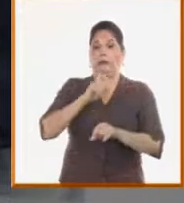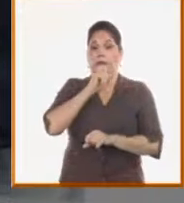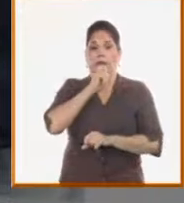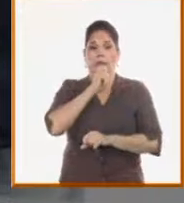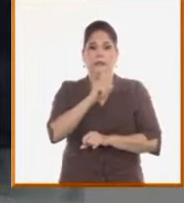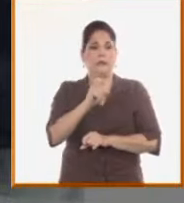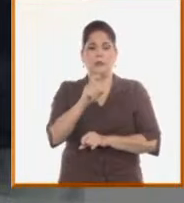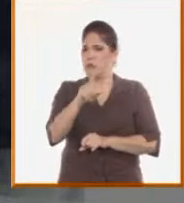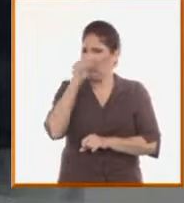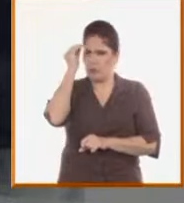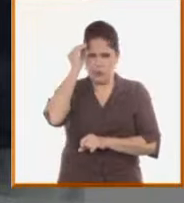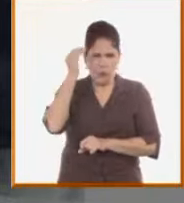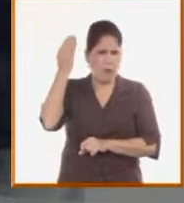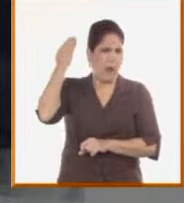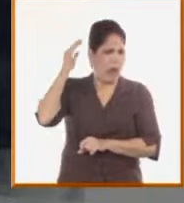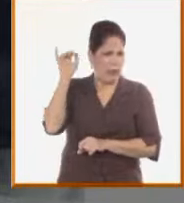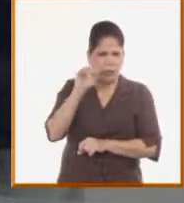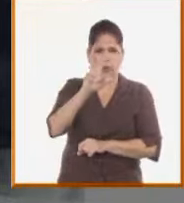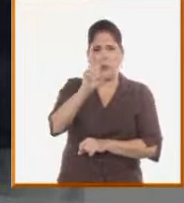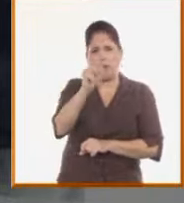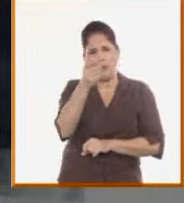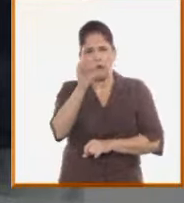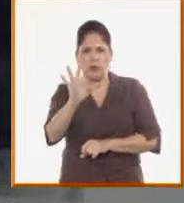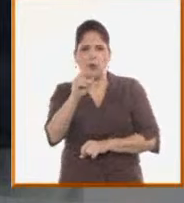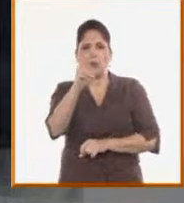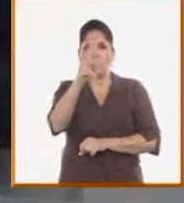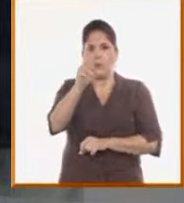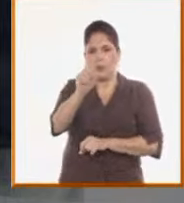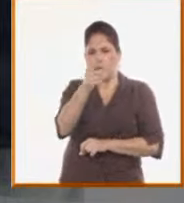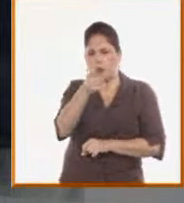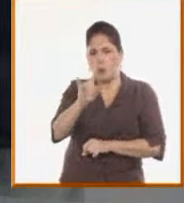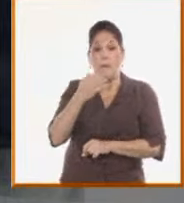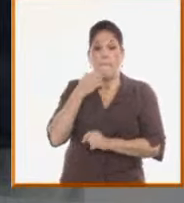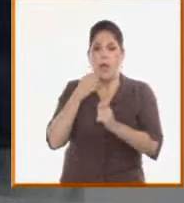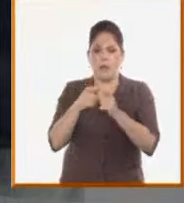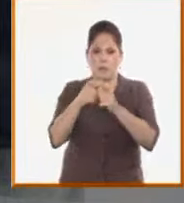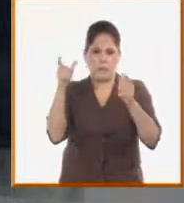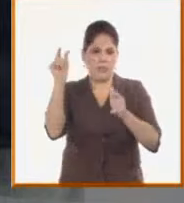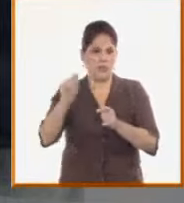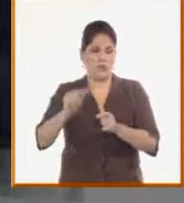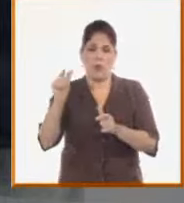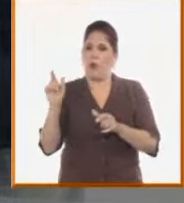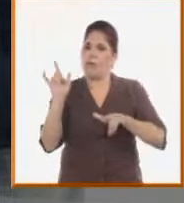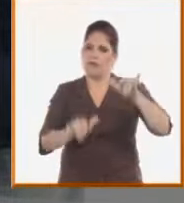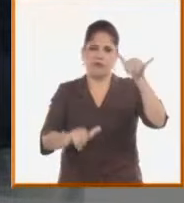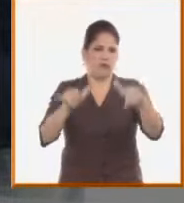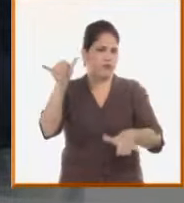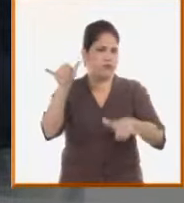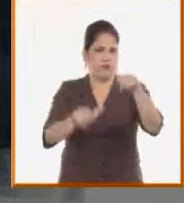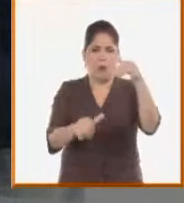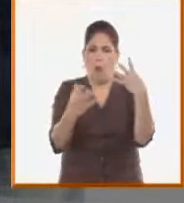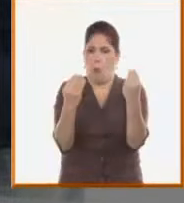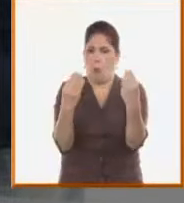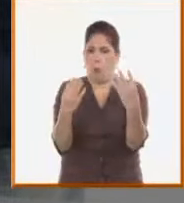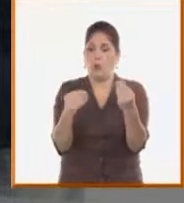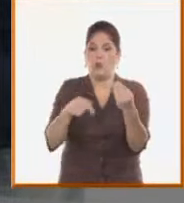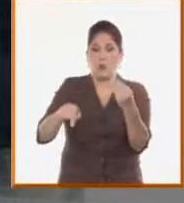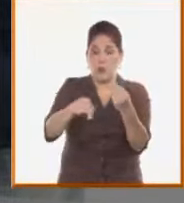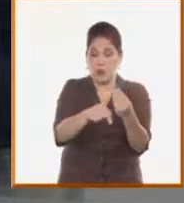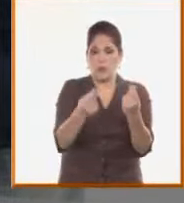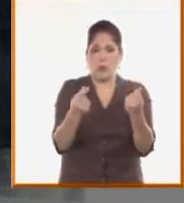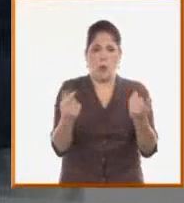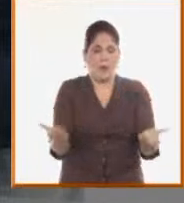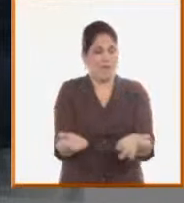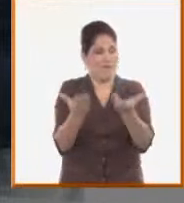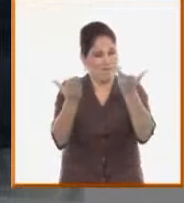de actividad que teníamos en los años 2018-2019, que se corresponde también con la necesidad económica que tiene